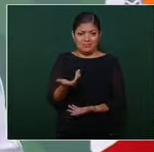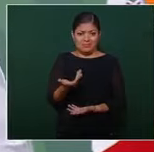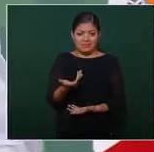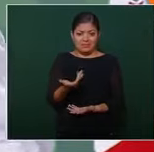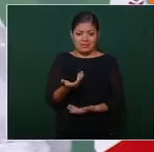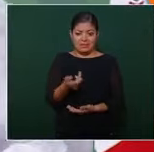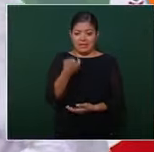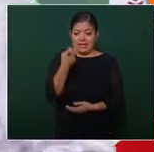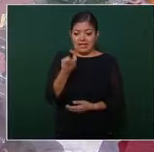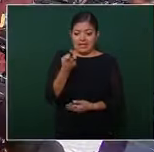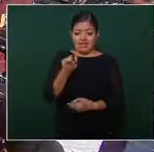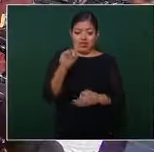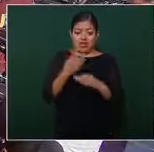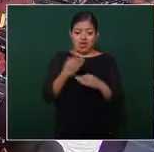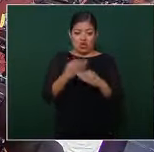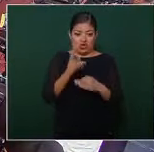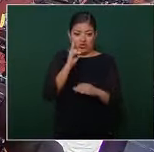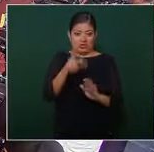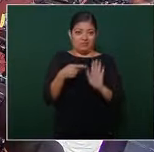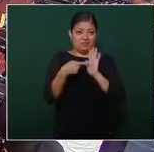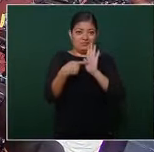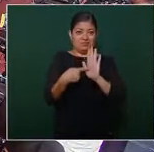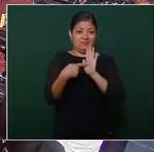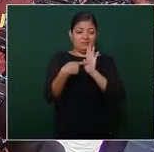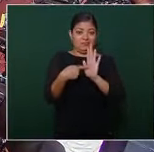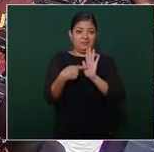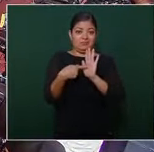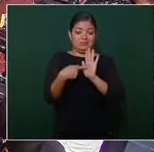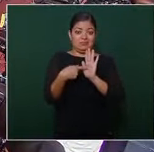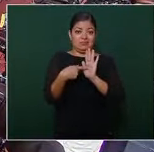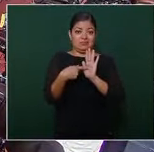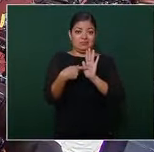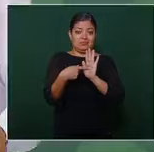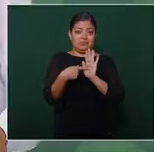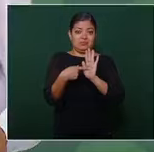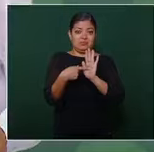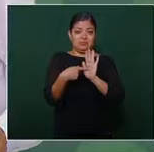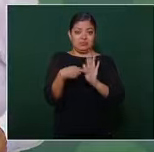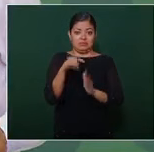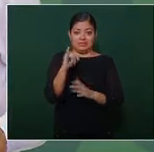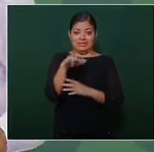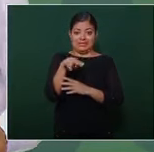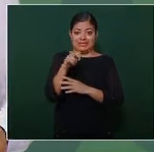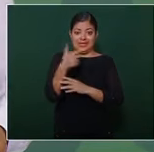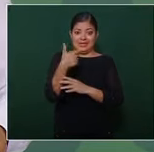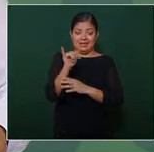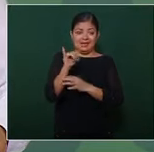estos datos que estamos dando son del INEGI